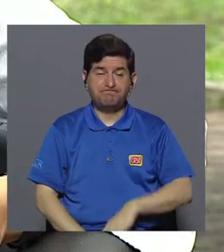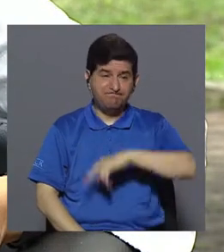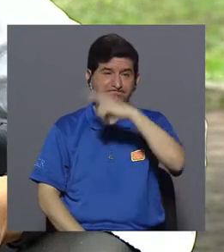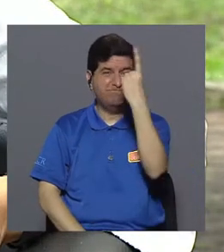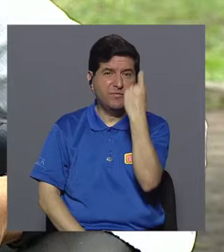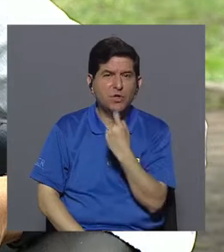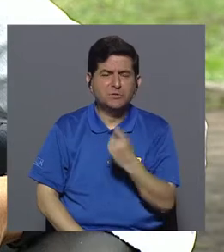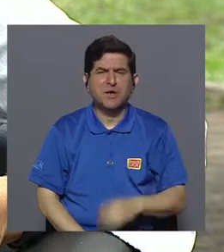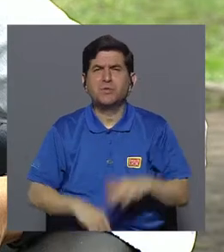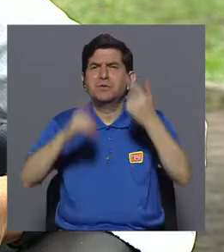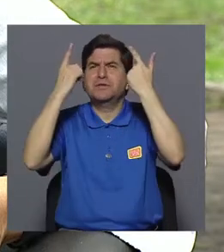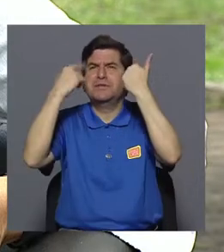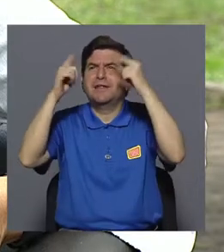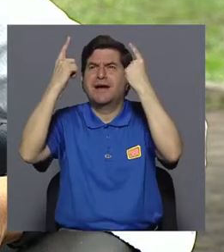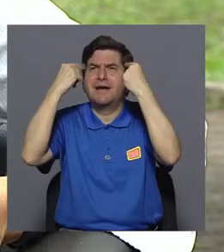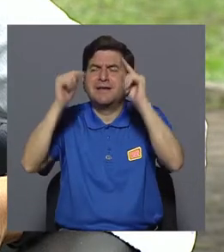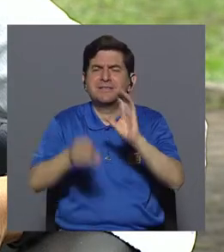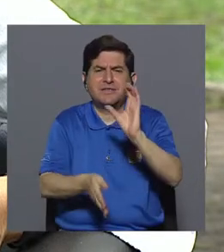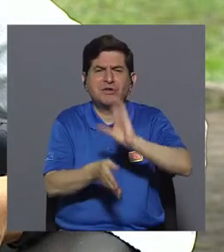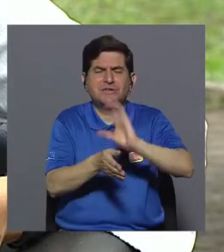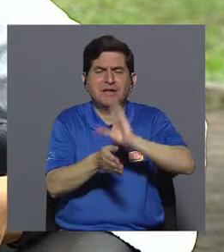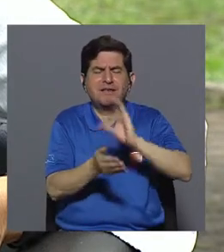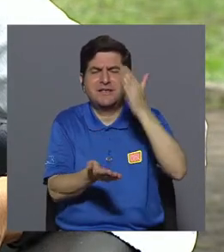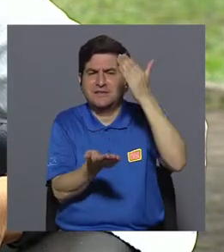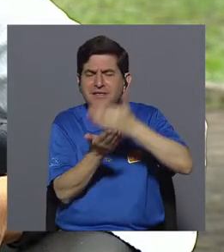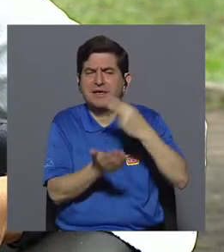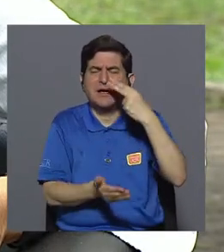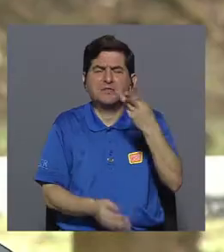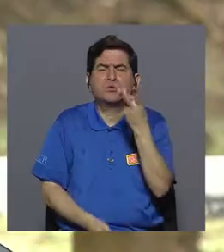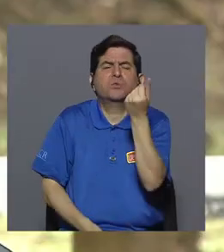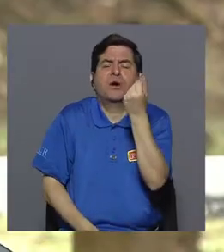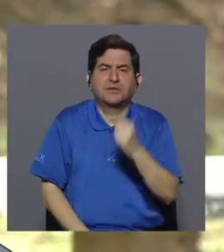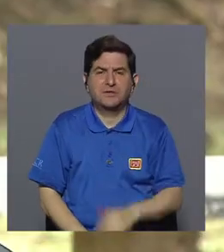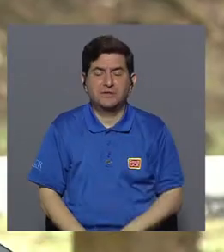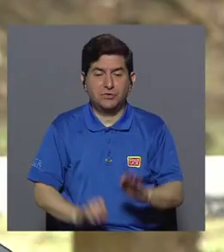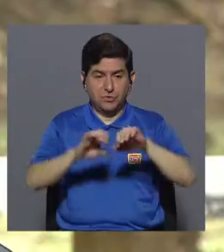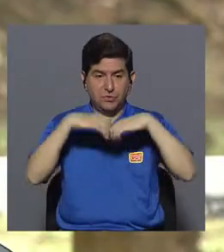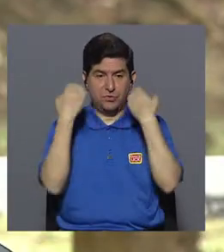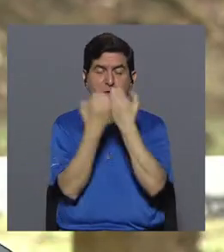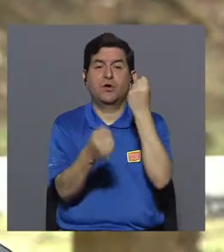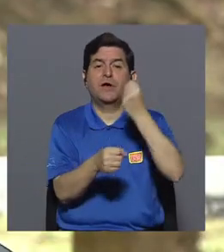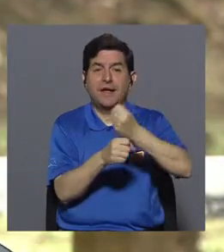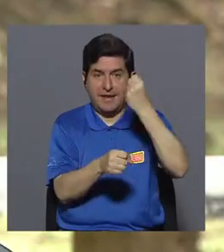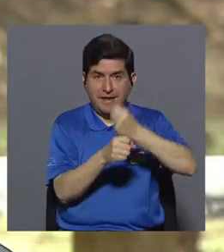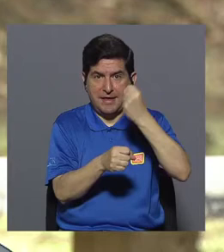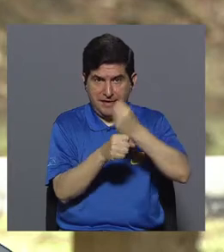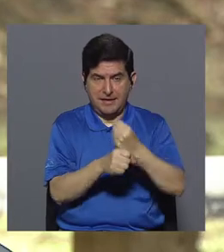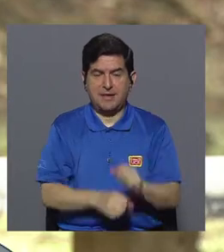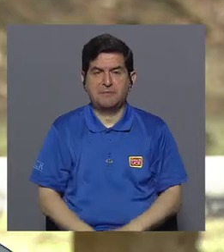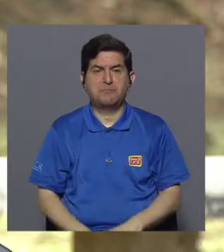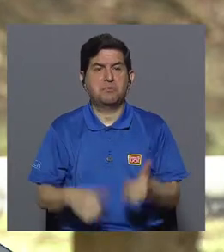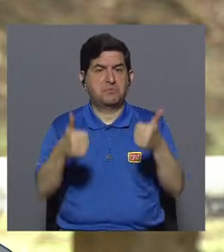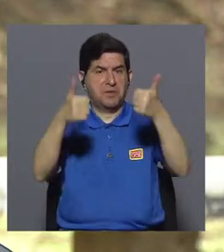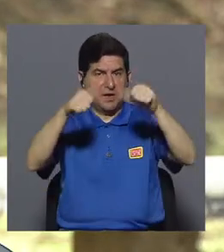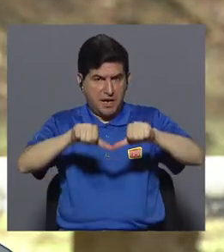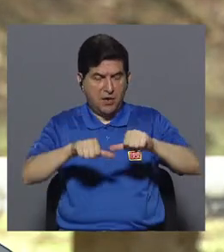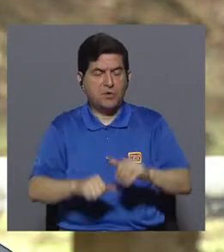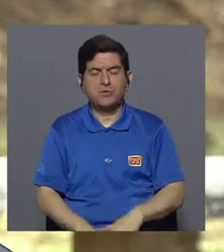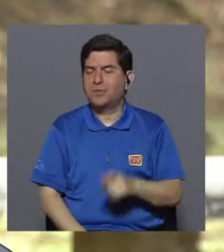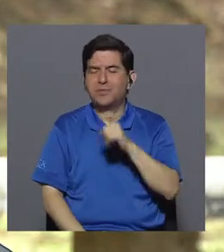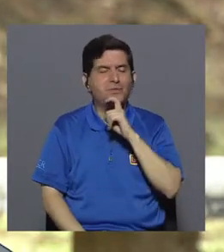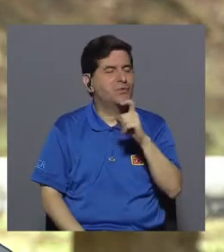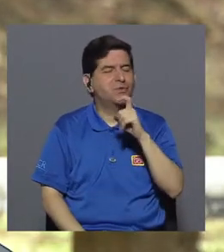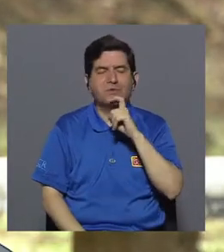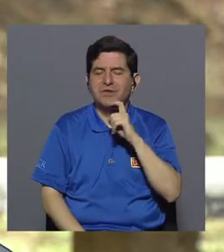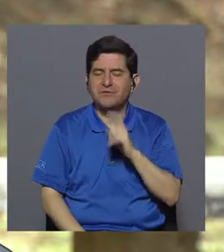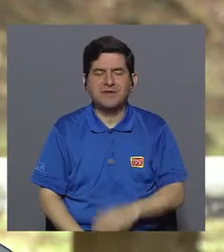siempre nos preguntan que qué tan exitosas son las clínicas de cesación de fumado y siempre el equipo de trabajo, este, llegamos al acuerdo que es